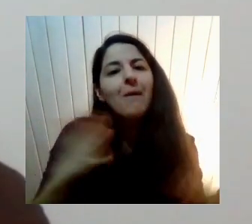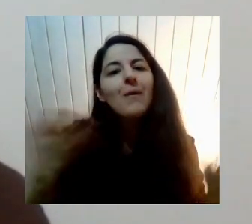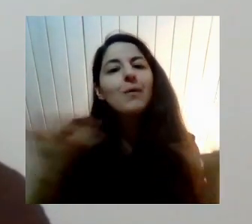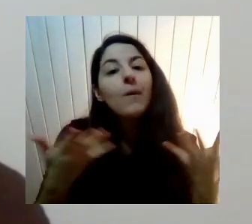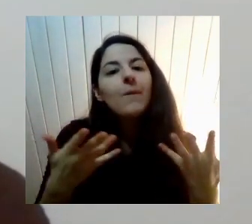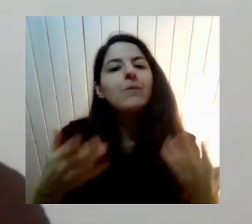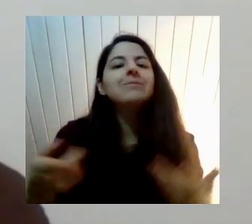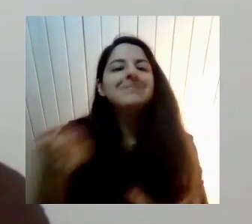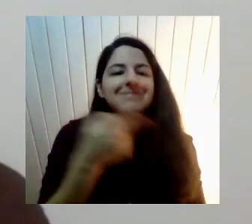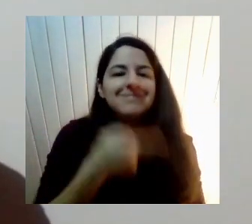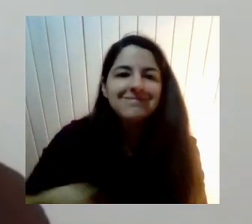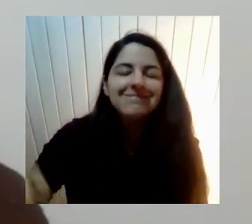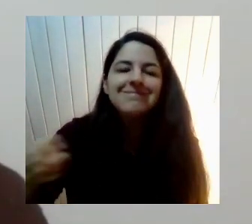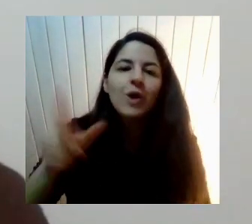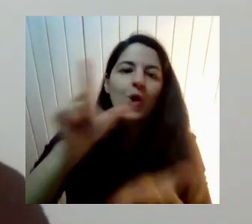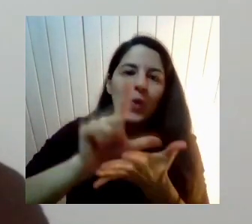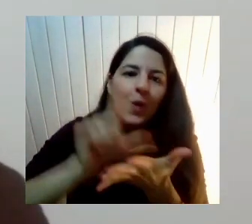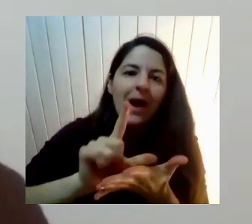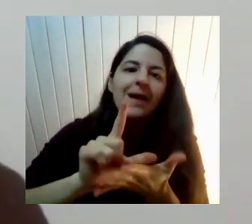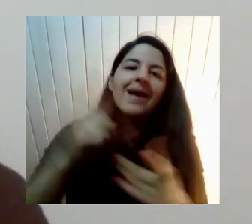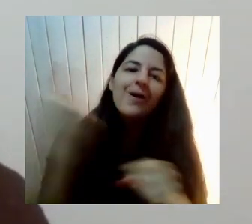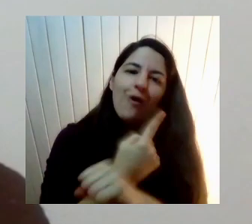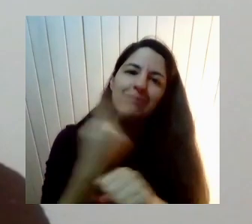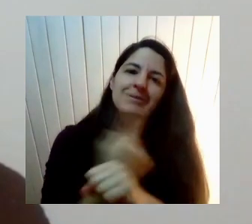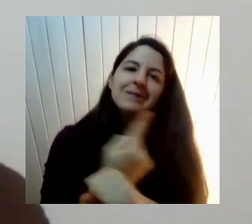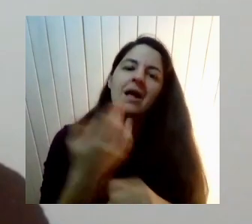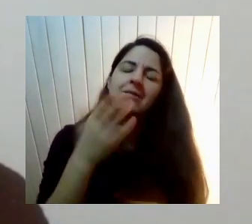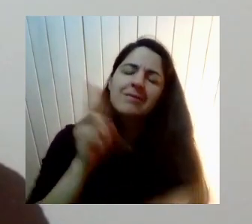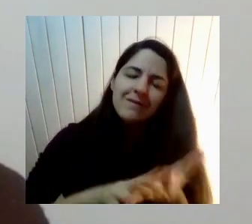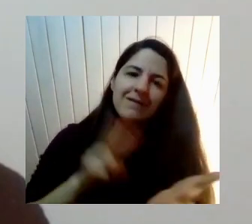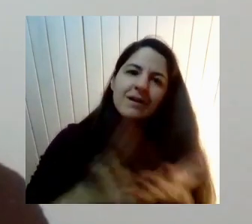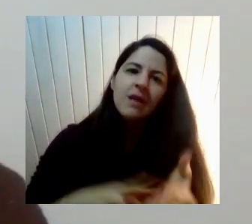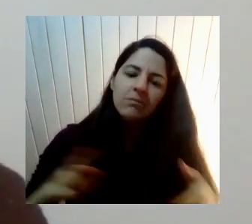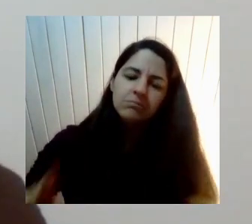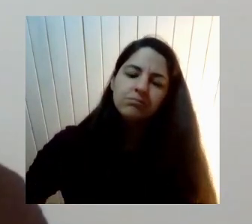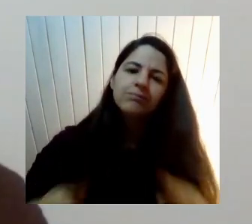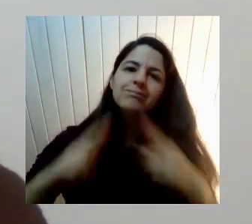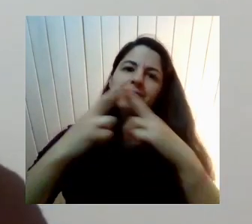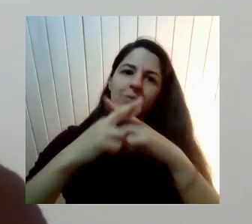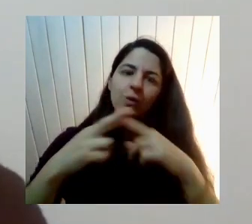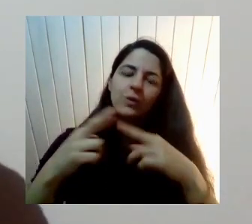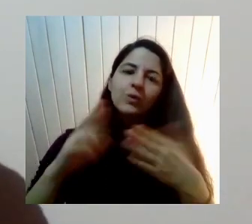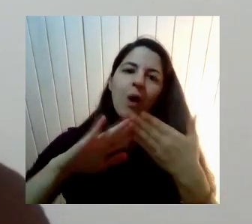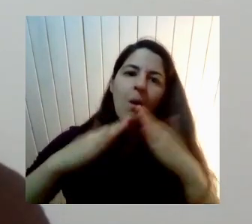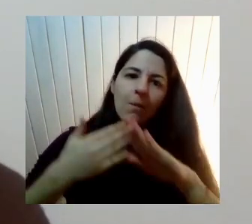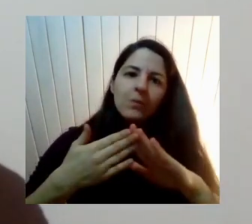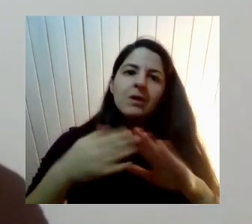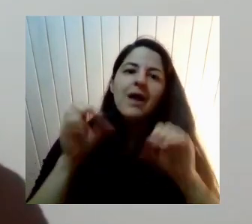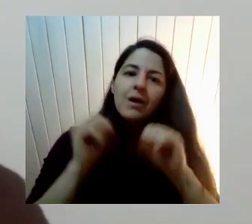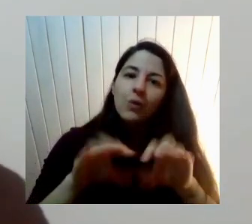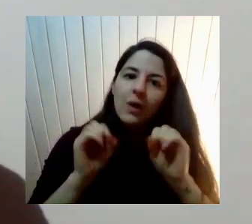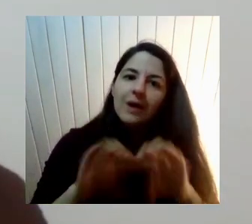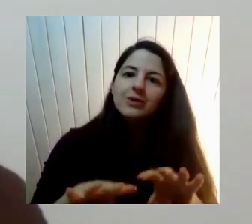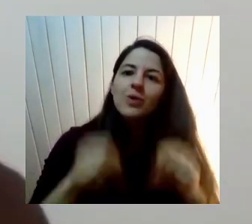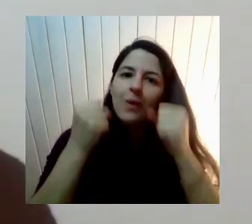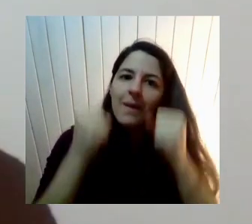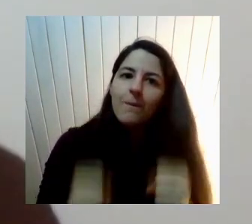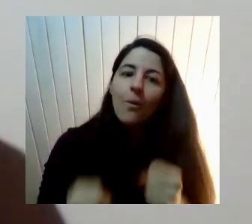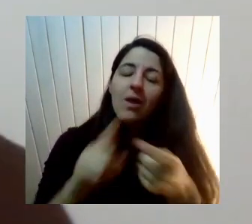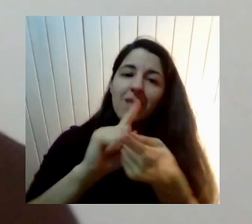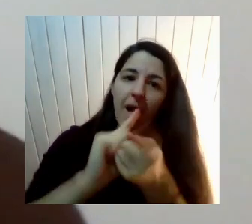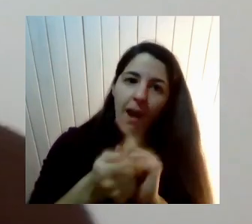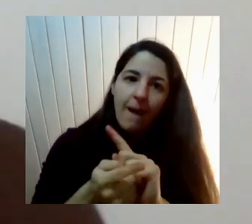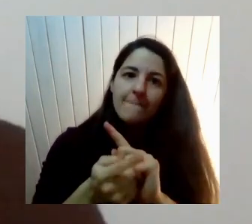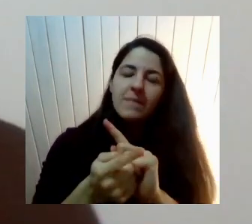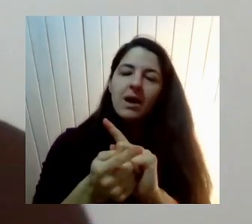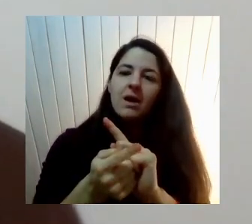Para construir Verdaderamente una educación Que logre Permear cada rincón Y que en el fondo Pueda cambiar Nuestras prácticas Y transforme